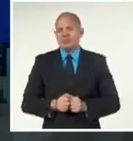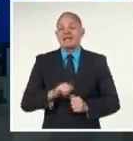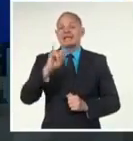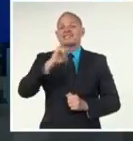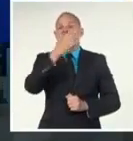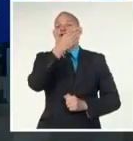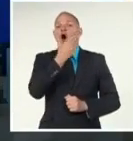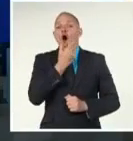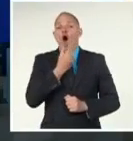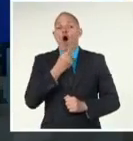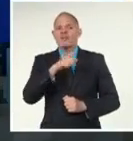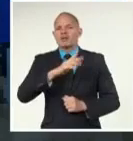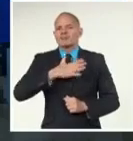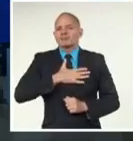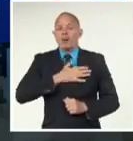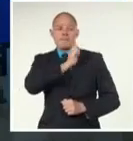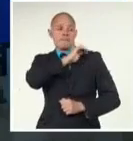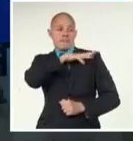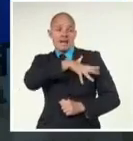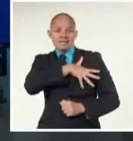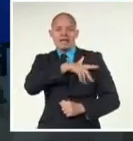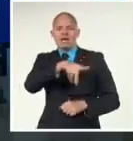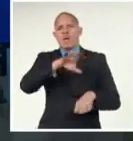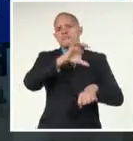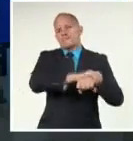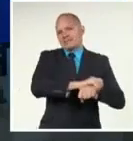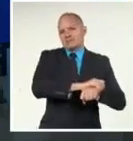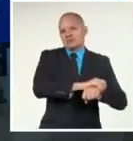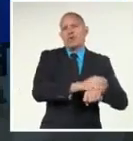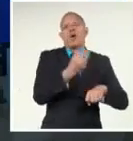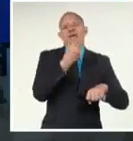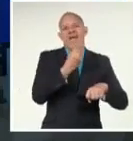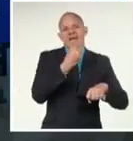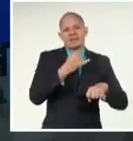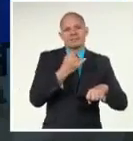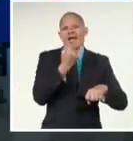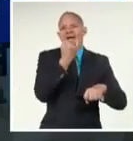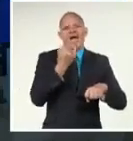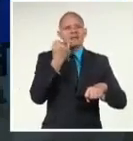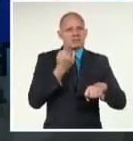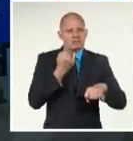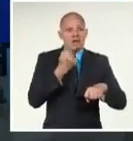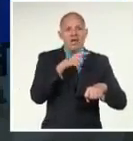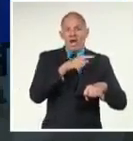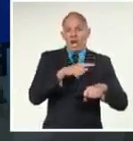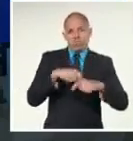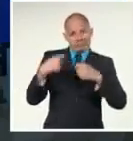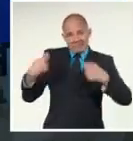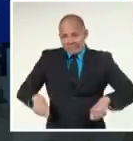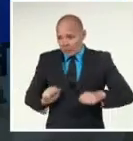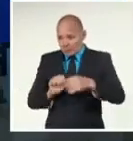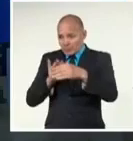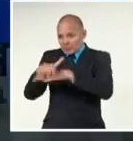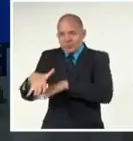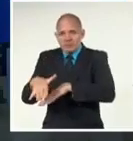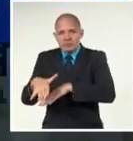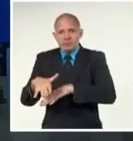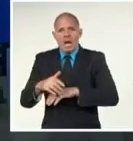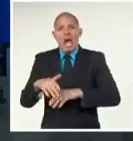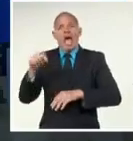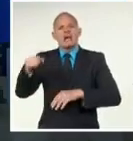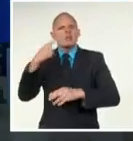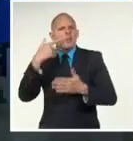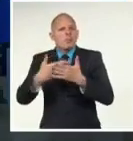cárceles israelíes y lograran fugarse. Aunque su libertad duró solo unos días, demostró la resistencia del pueblo